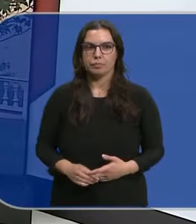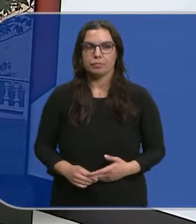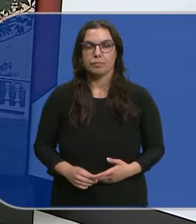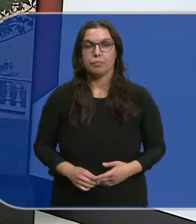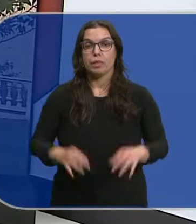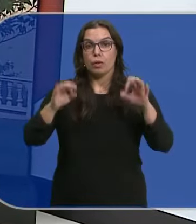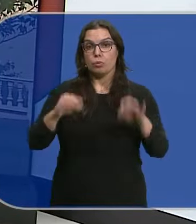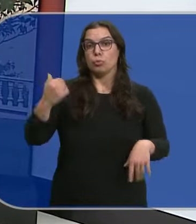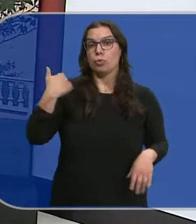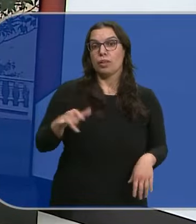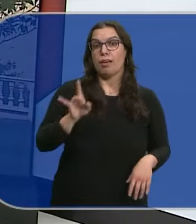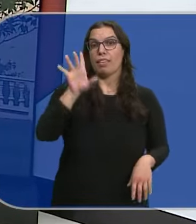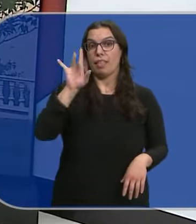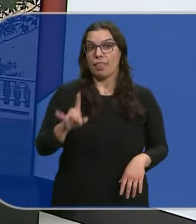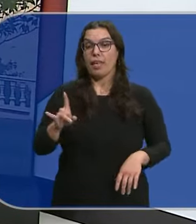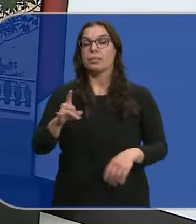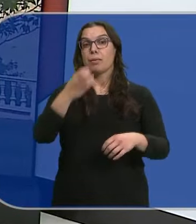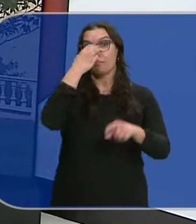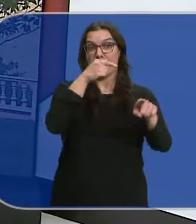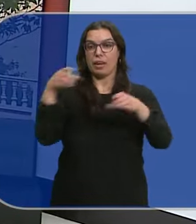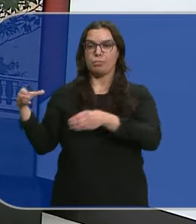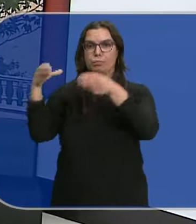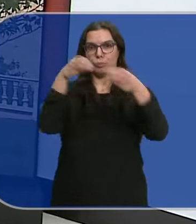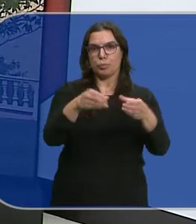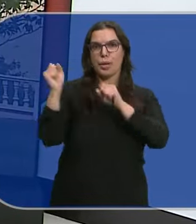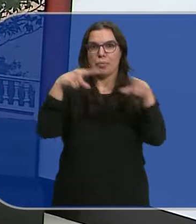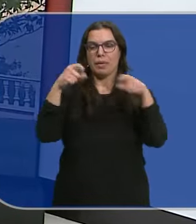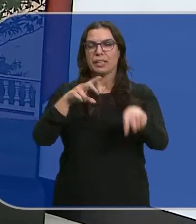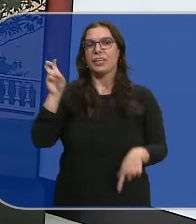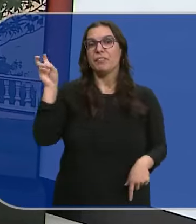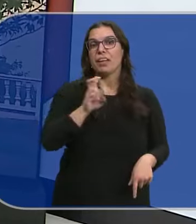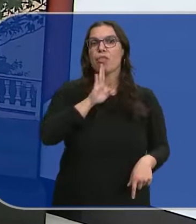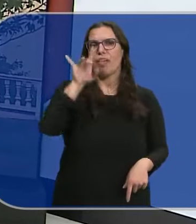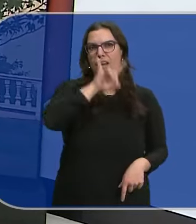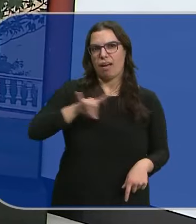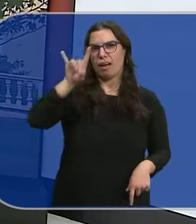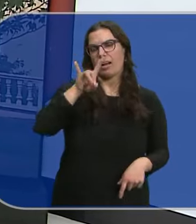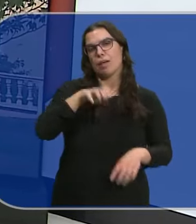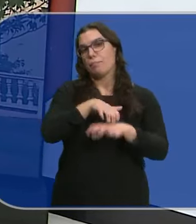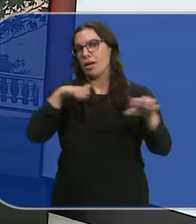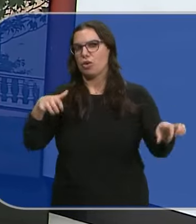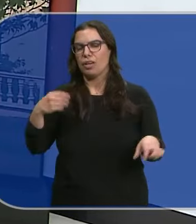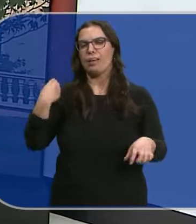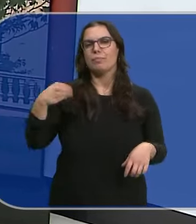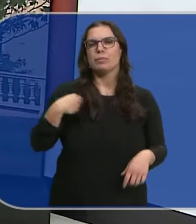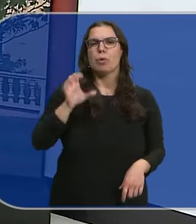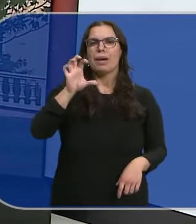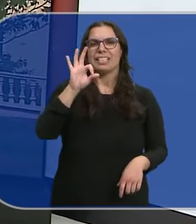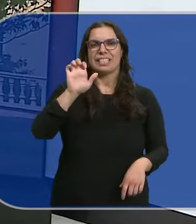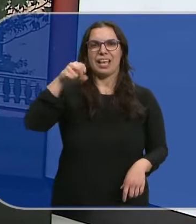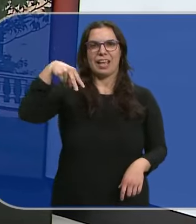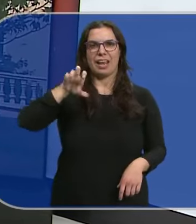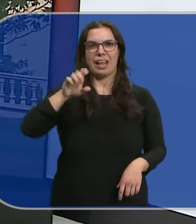Se cumplen 15 días desde la llegada a Medina del Campo de un grupo de migrantes procedentes de Canarias En su mayoría ciudadanos senegaleses